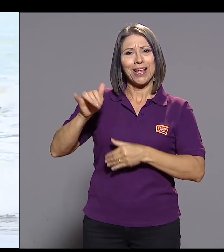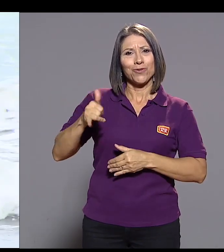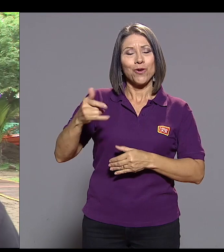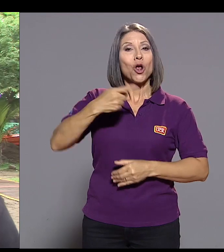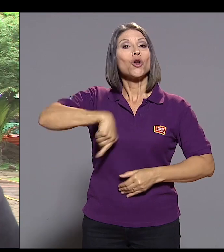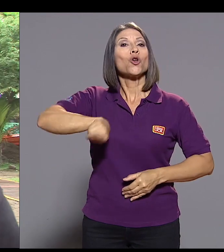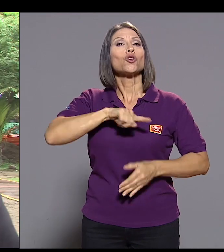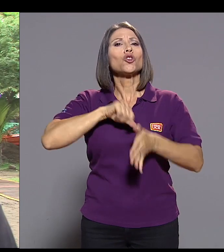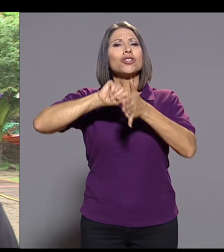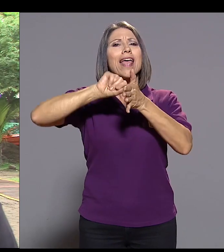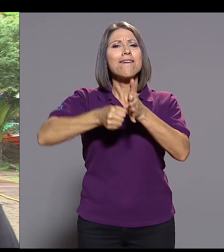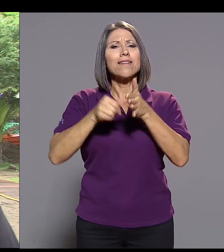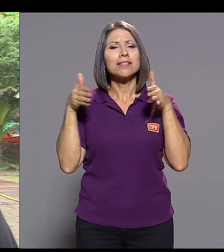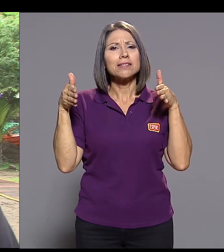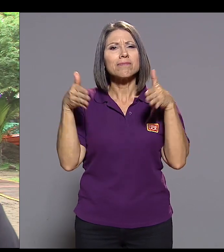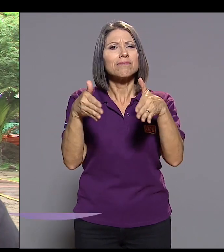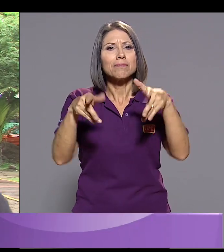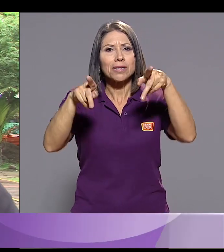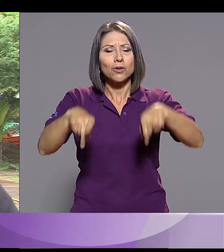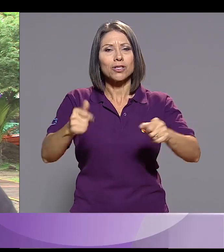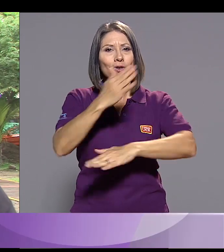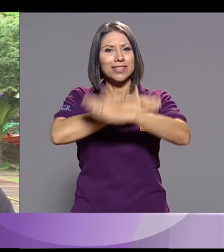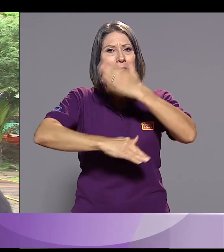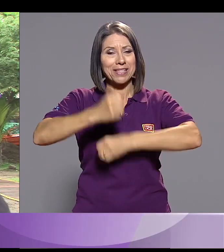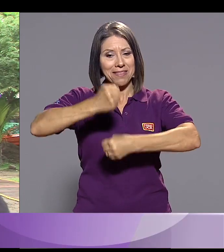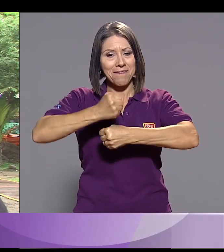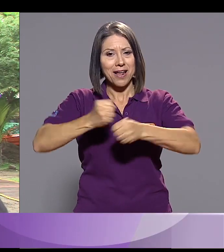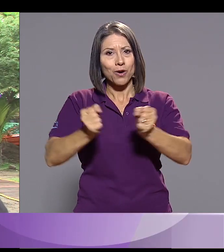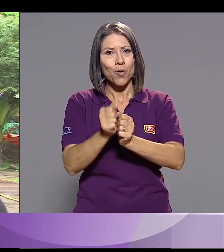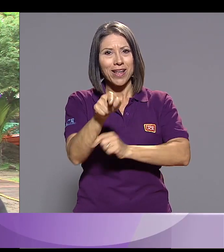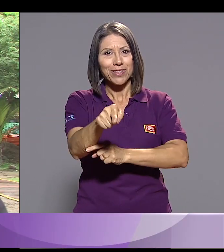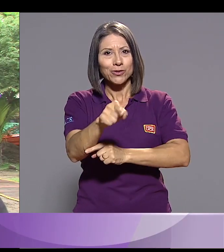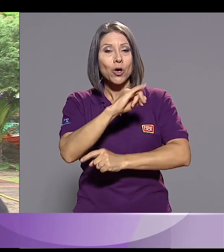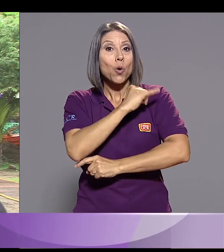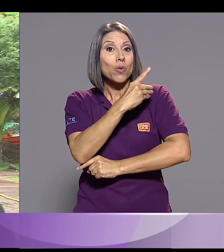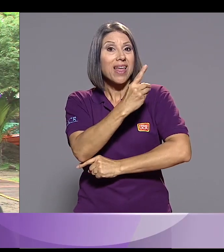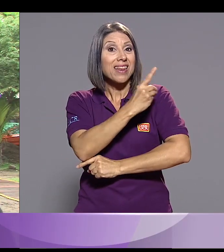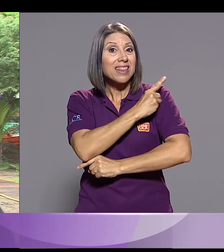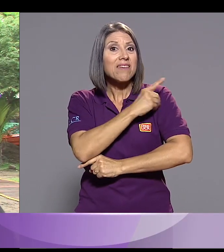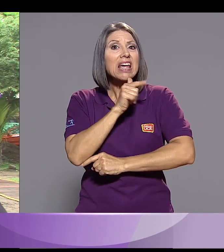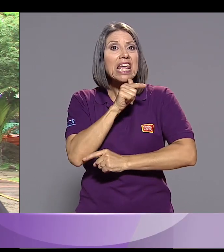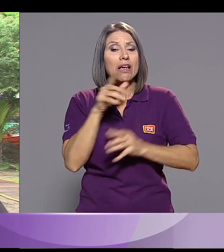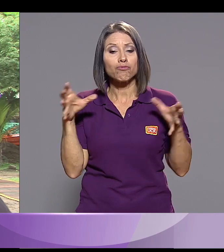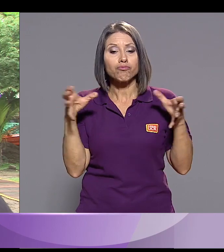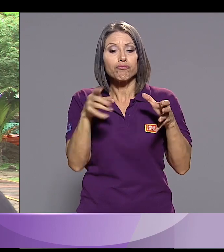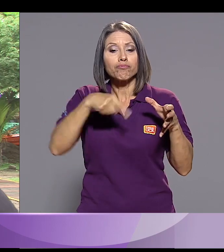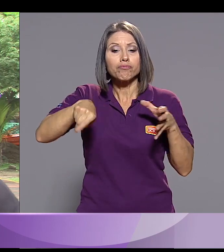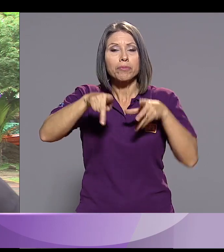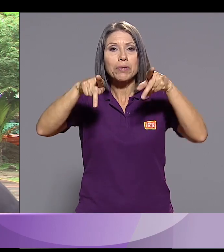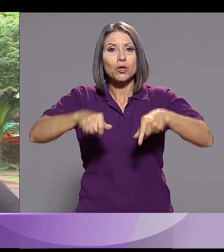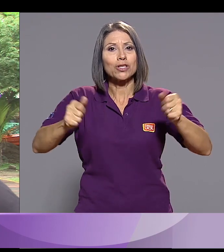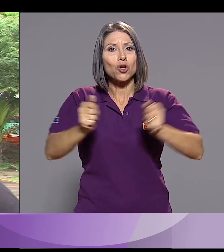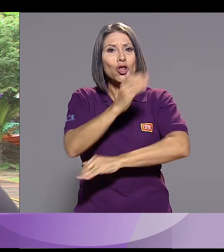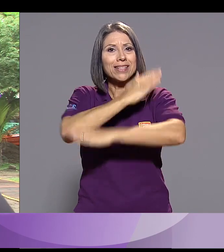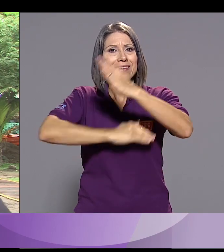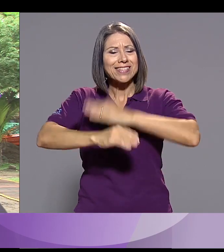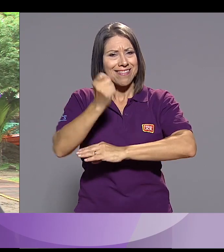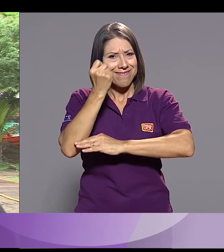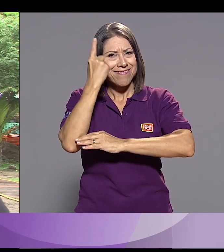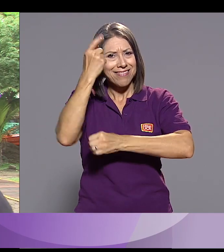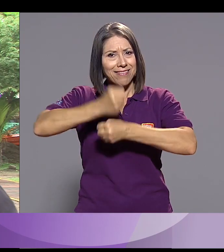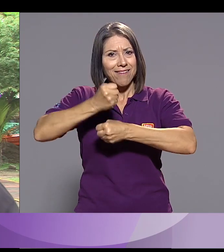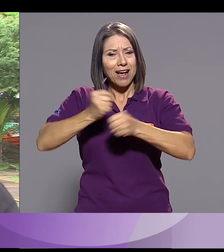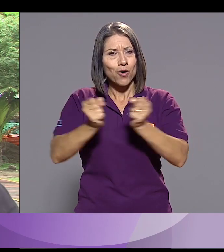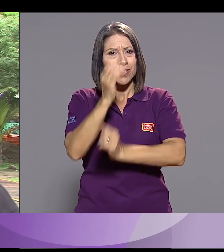que acercarse a cualquier otra escuela de surf. ¿Por qué? Porque nosotros tenemos el énfasis de trabajar con personas con discapacidad. Nuestra junta directiva